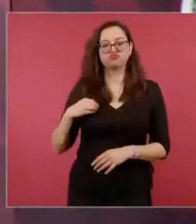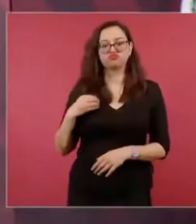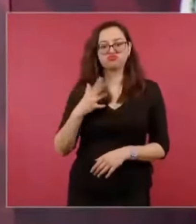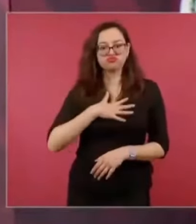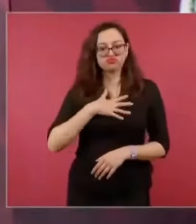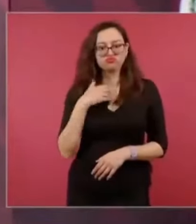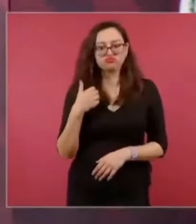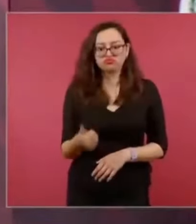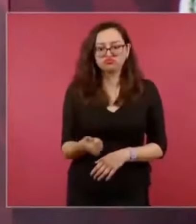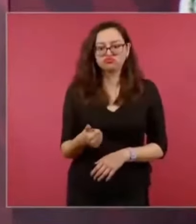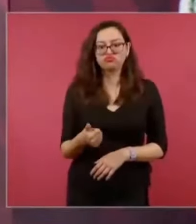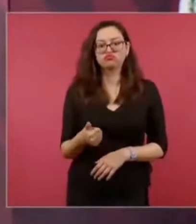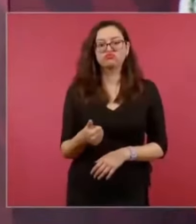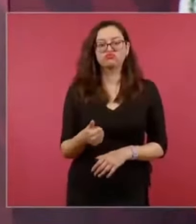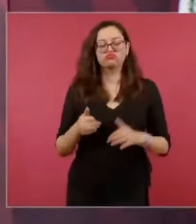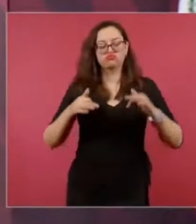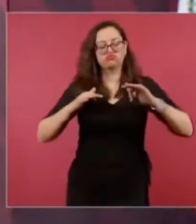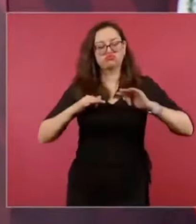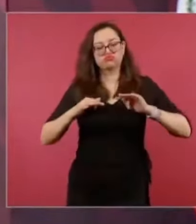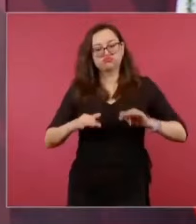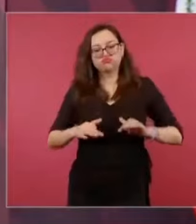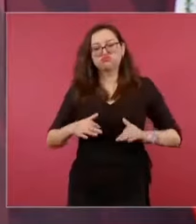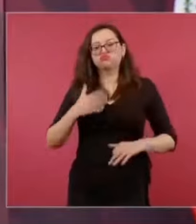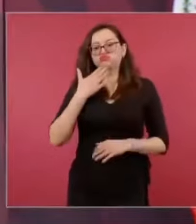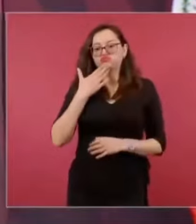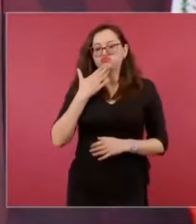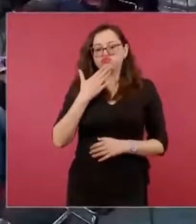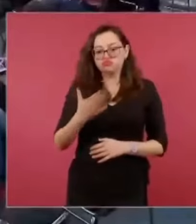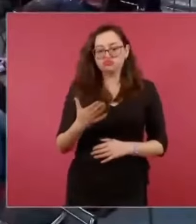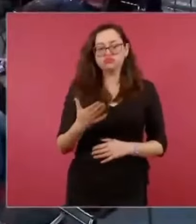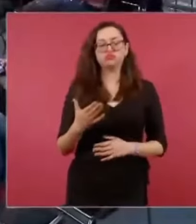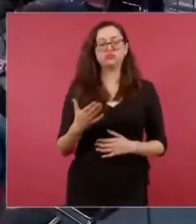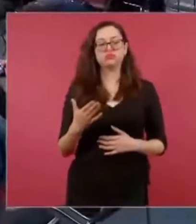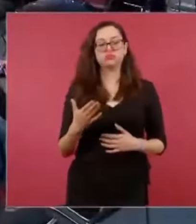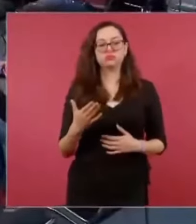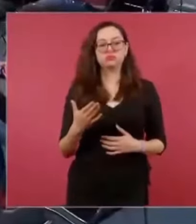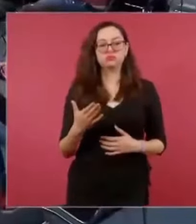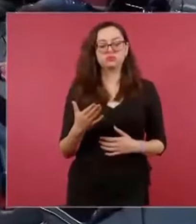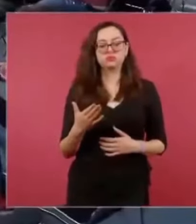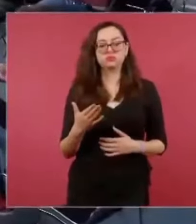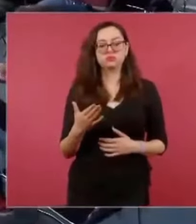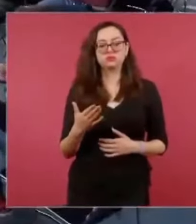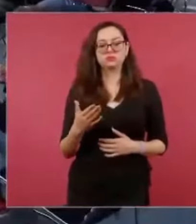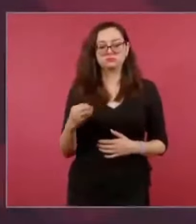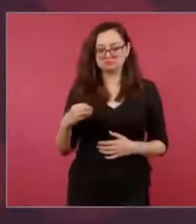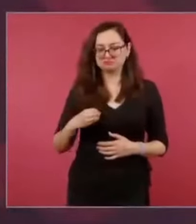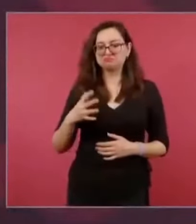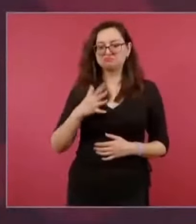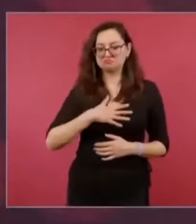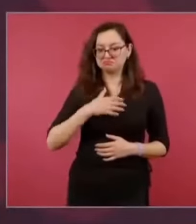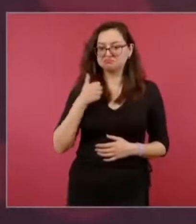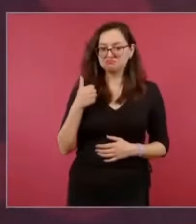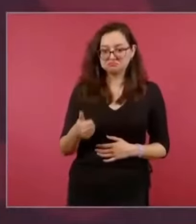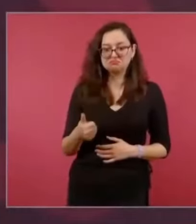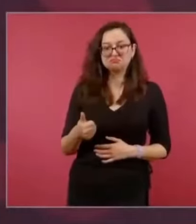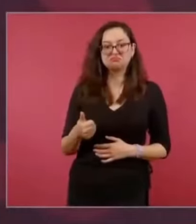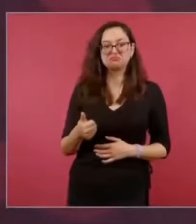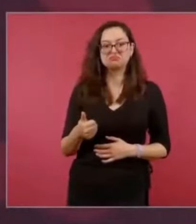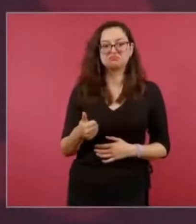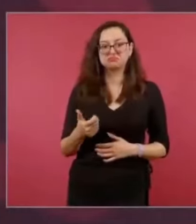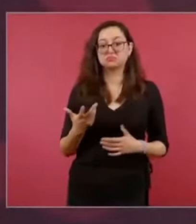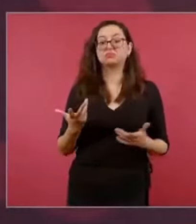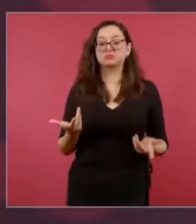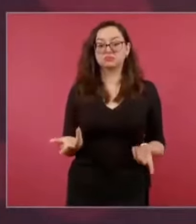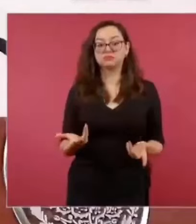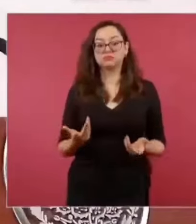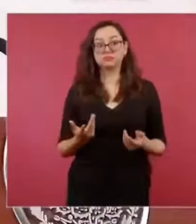de estar bien, porque eso es bienestar, estar bien y